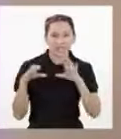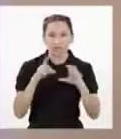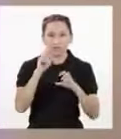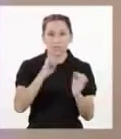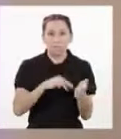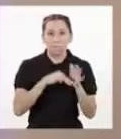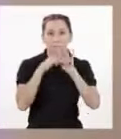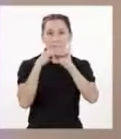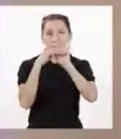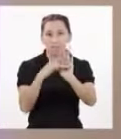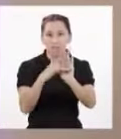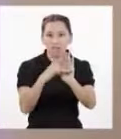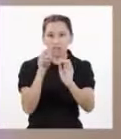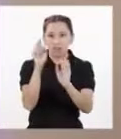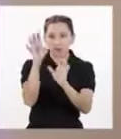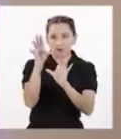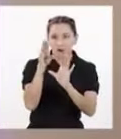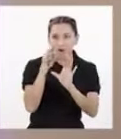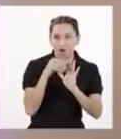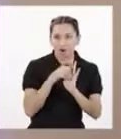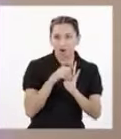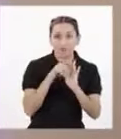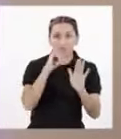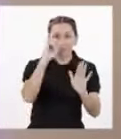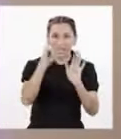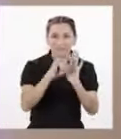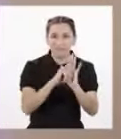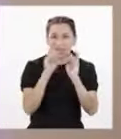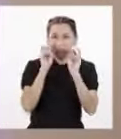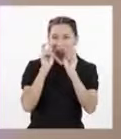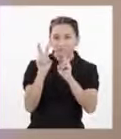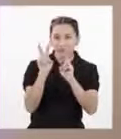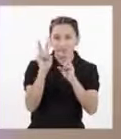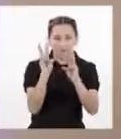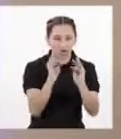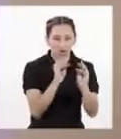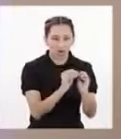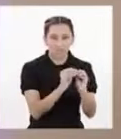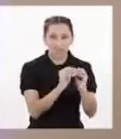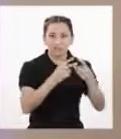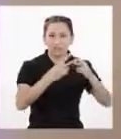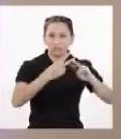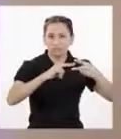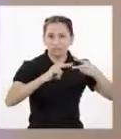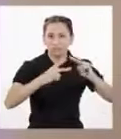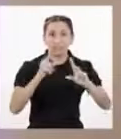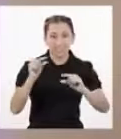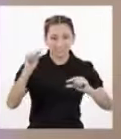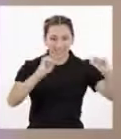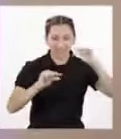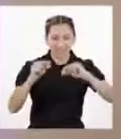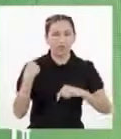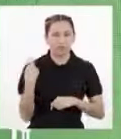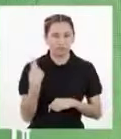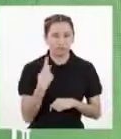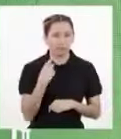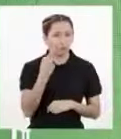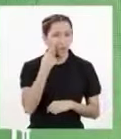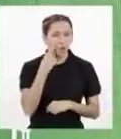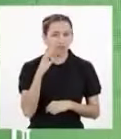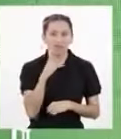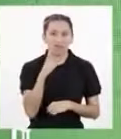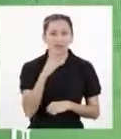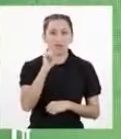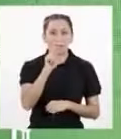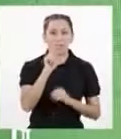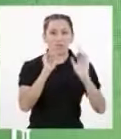reprodujera la forma que vimos en la imagen de Rosalind y Maurice Y que fuese coherente con la composición bioquímica que reconocíamos En febrero